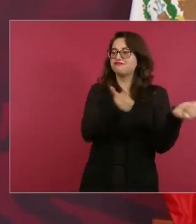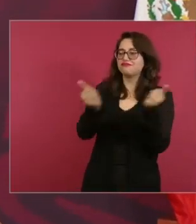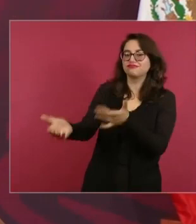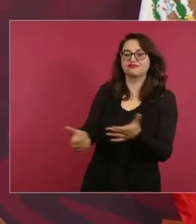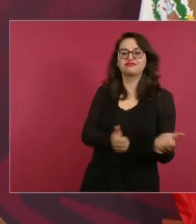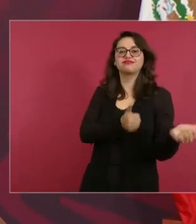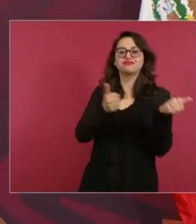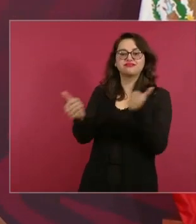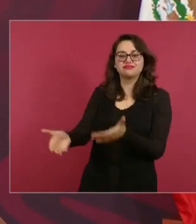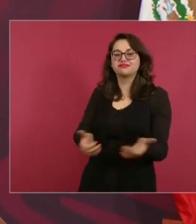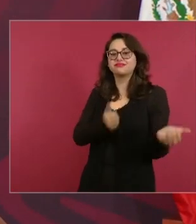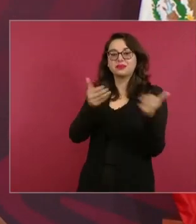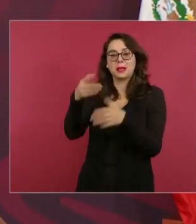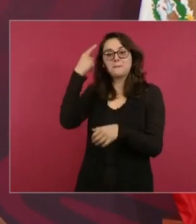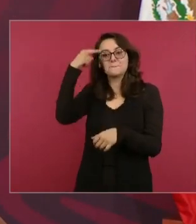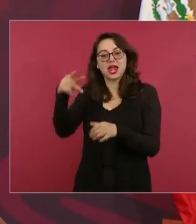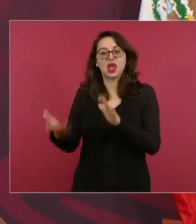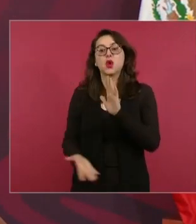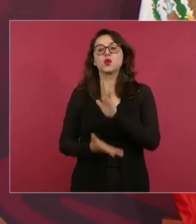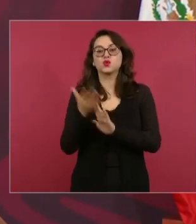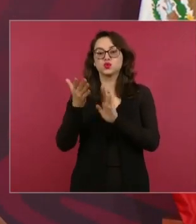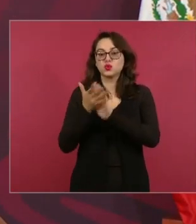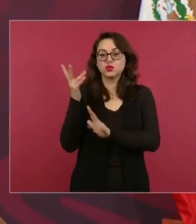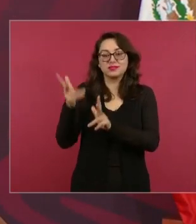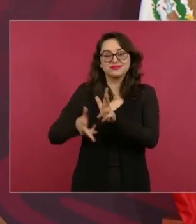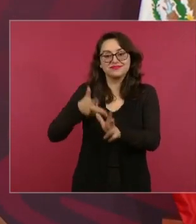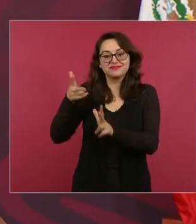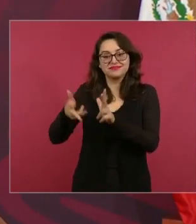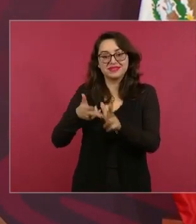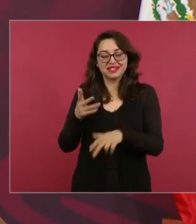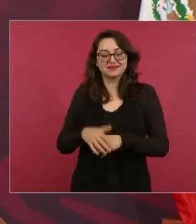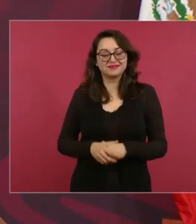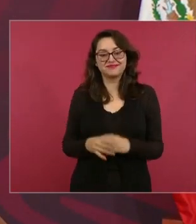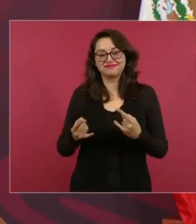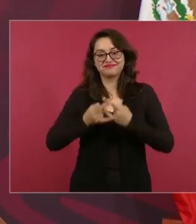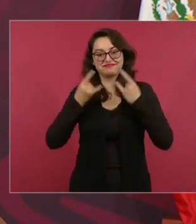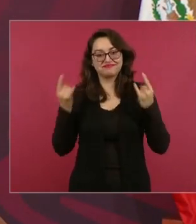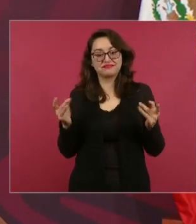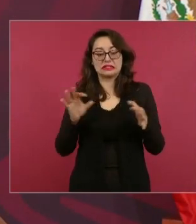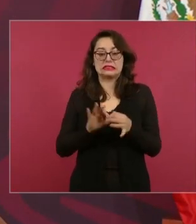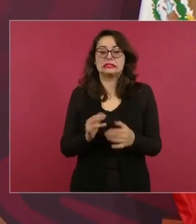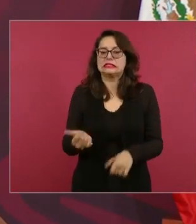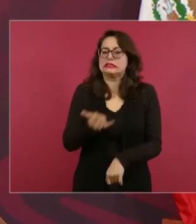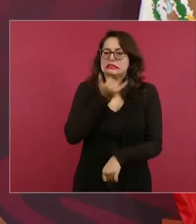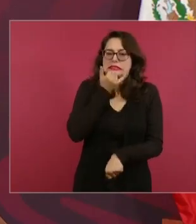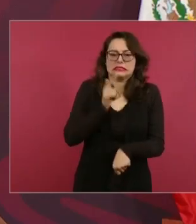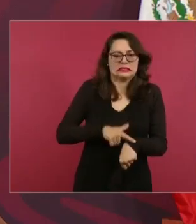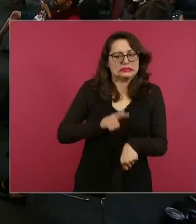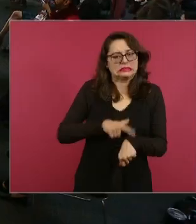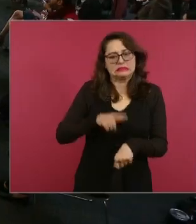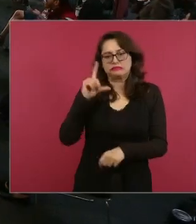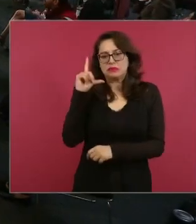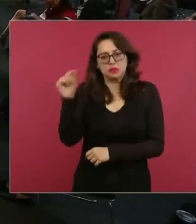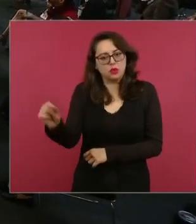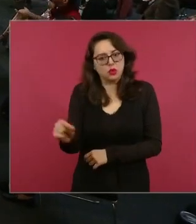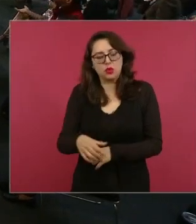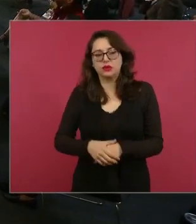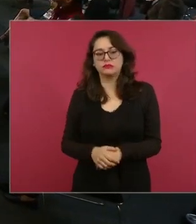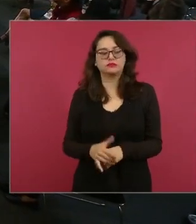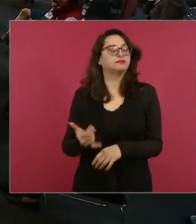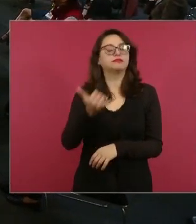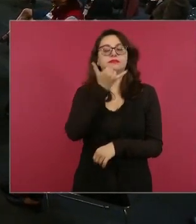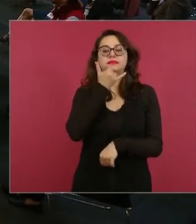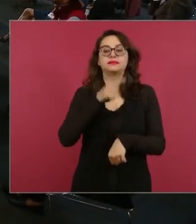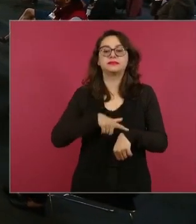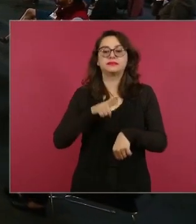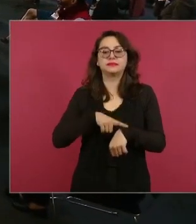Tren Maya todo es historia ya me voy a ir ya me voy